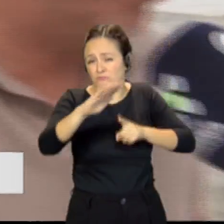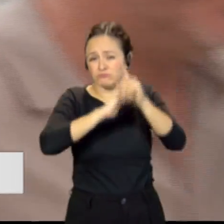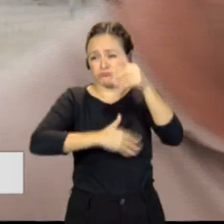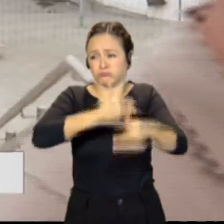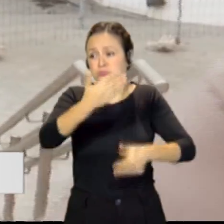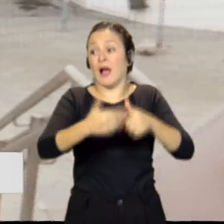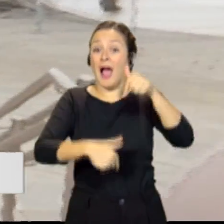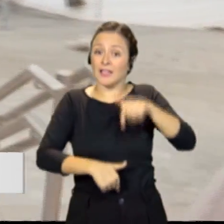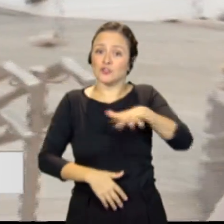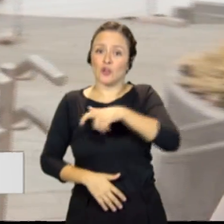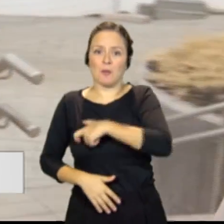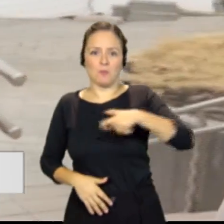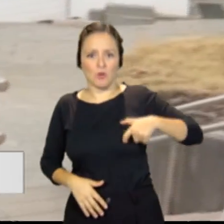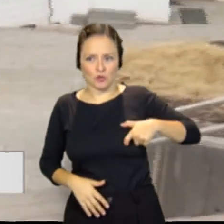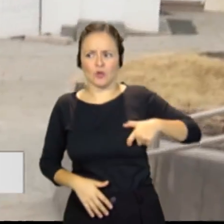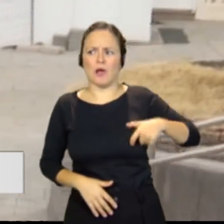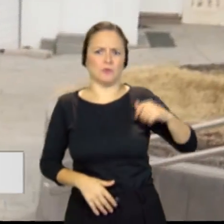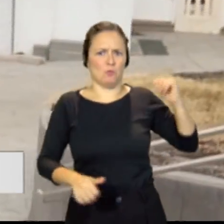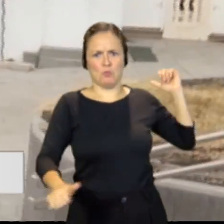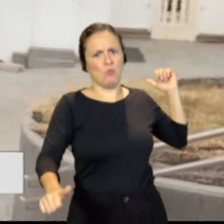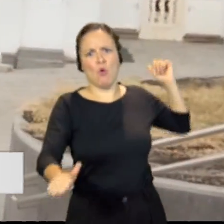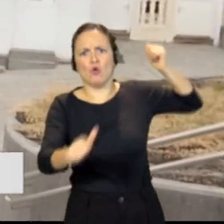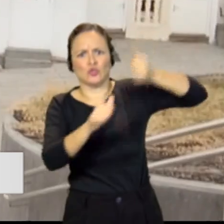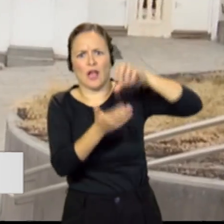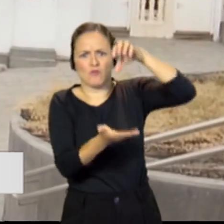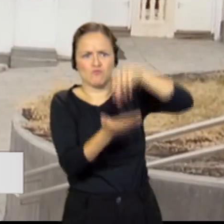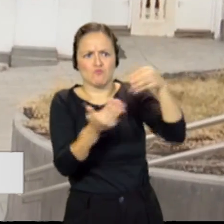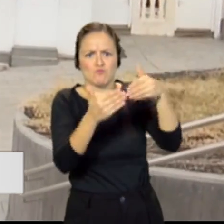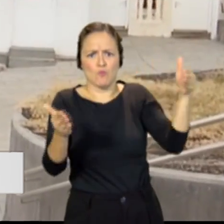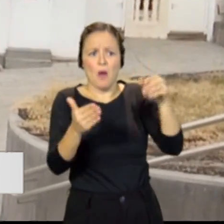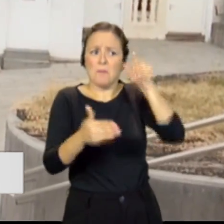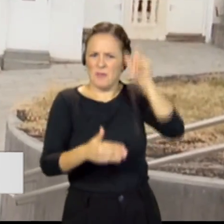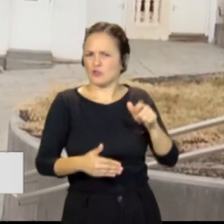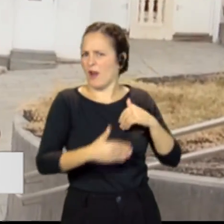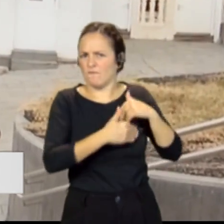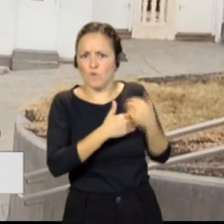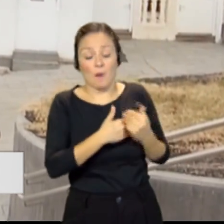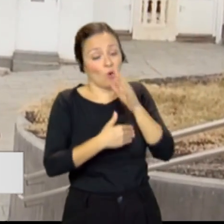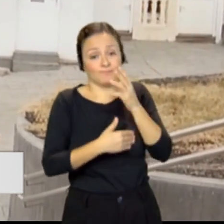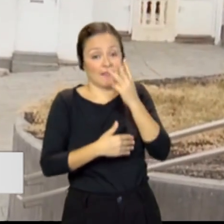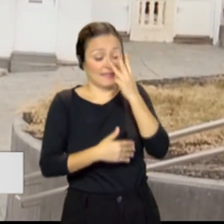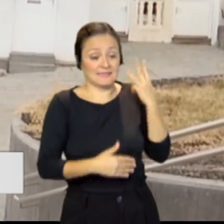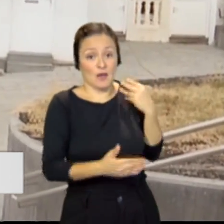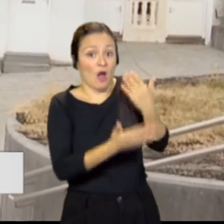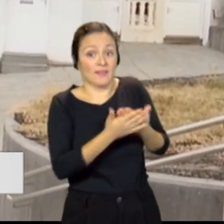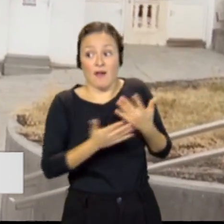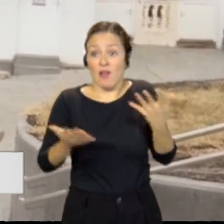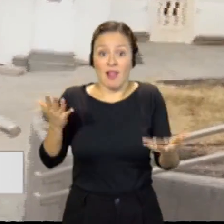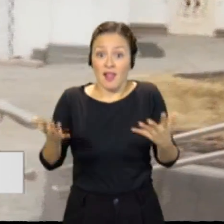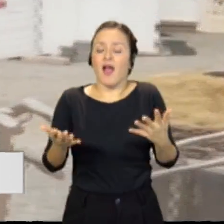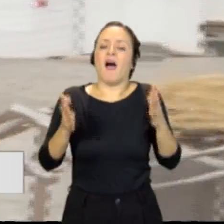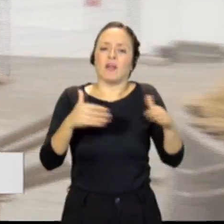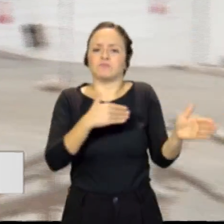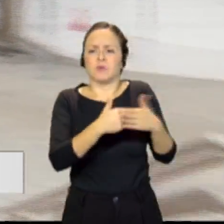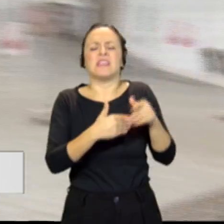Lo ha hecho aquí en Puerto Nado durante muchísimos años. Es de las personas que se ha sabido buscar la vida durante estos tres años. y es uno de los